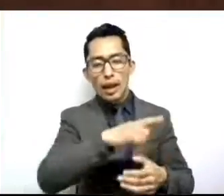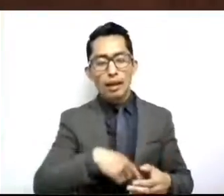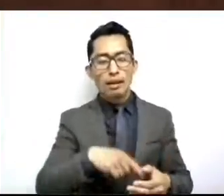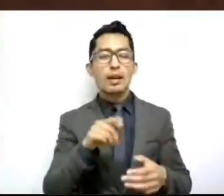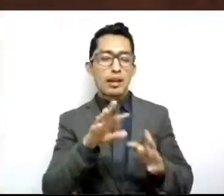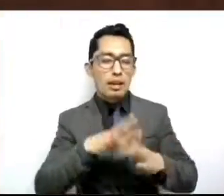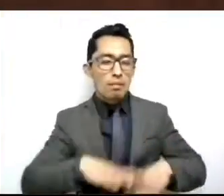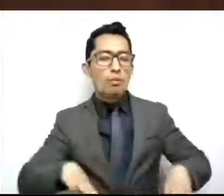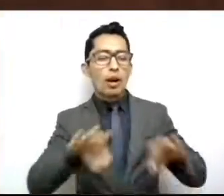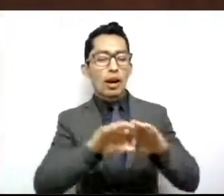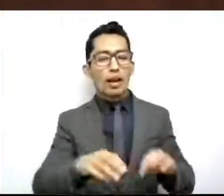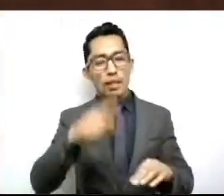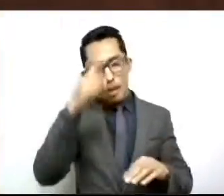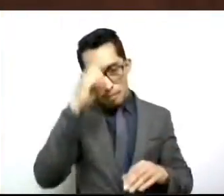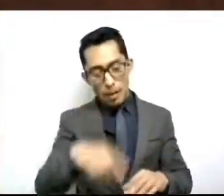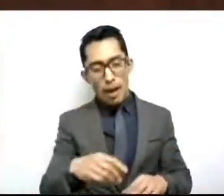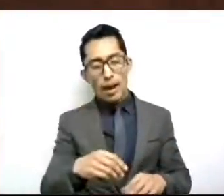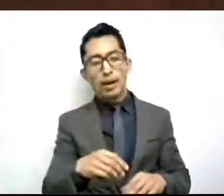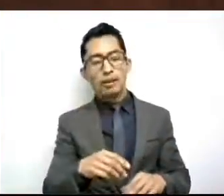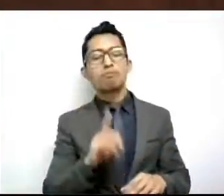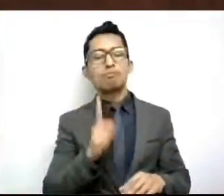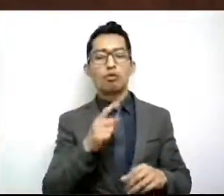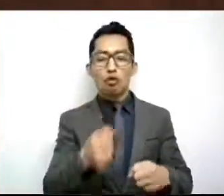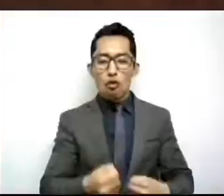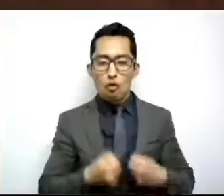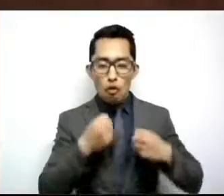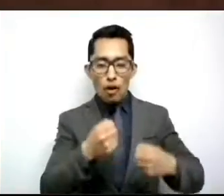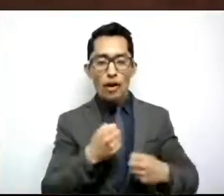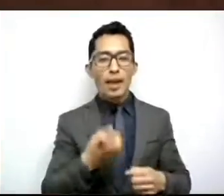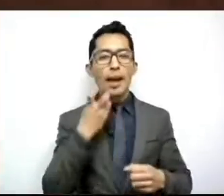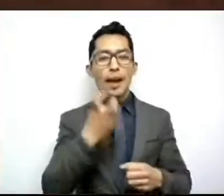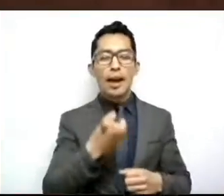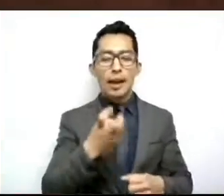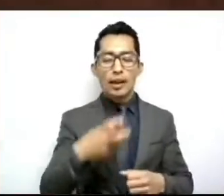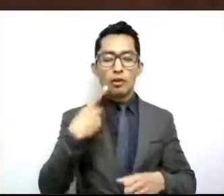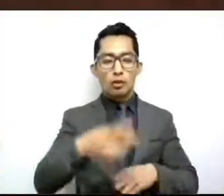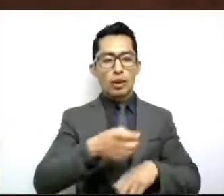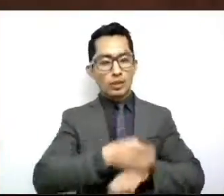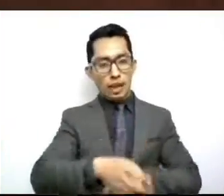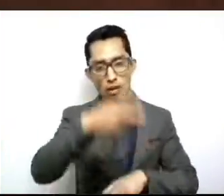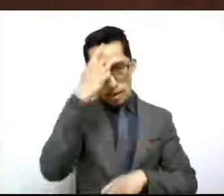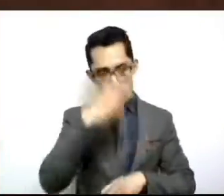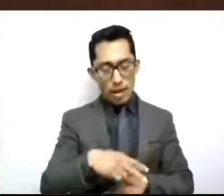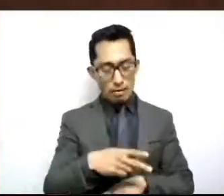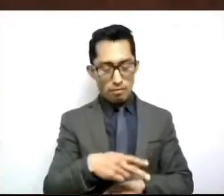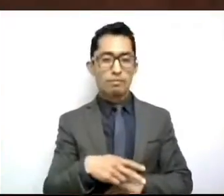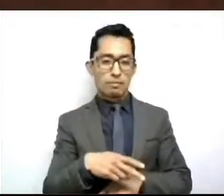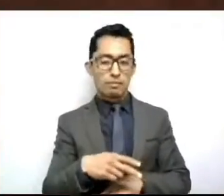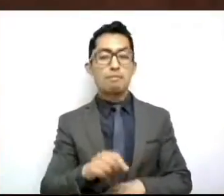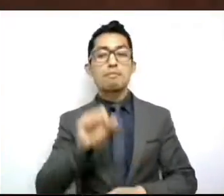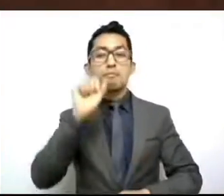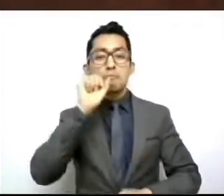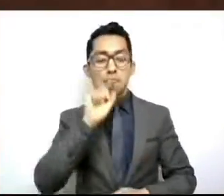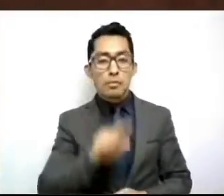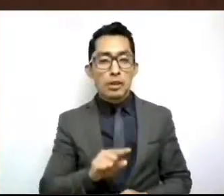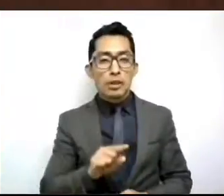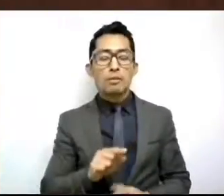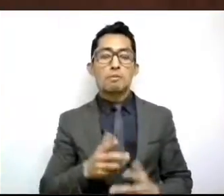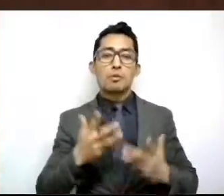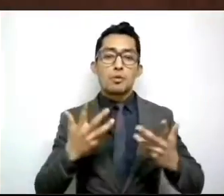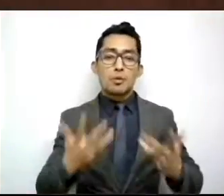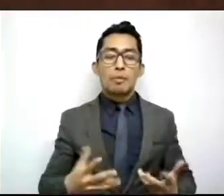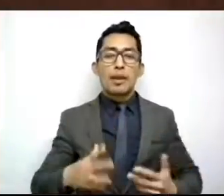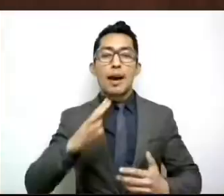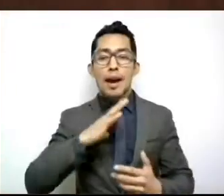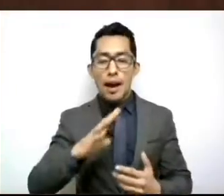para el crecimiento y fortalecimiento de nuestra entidad, así como también de la alta